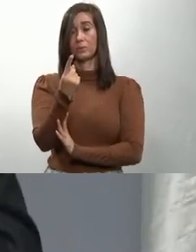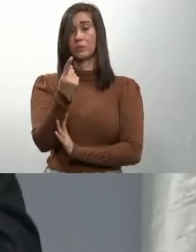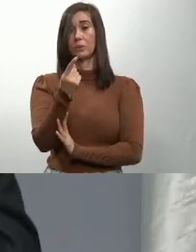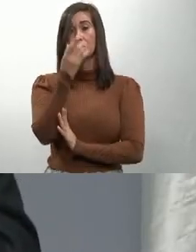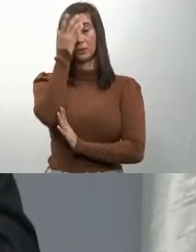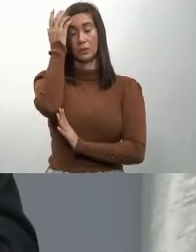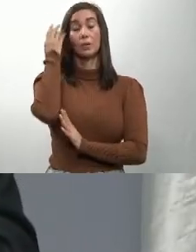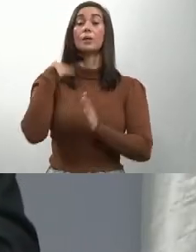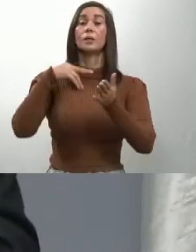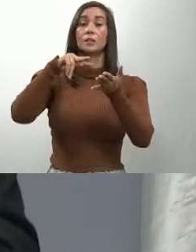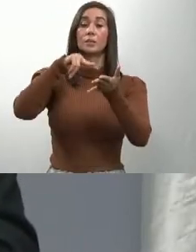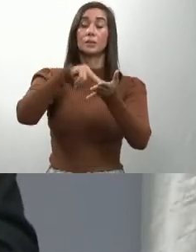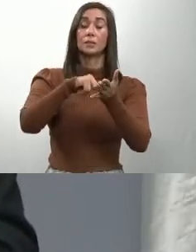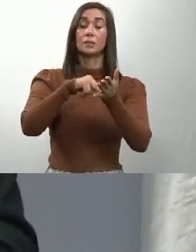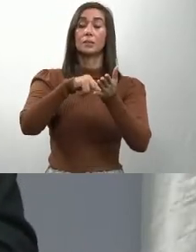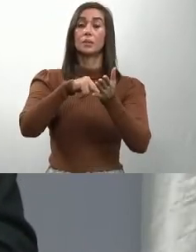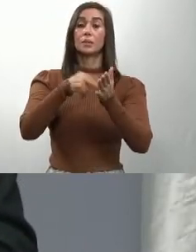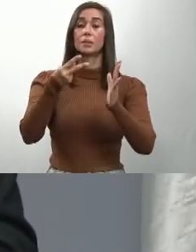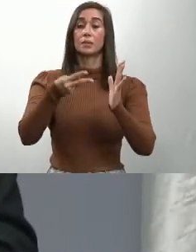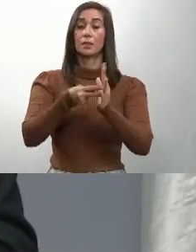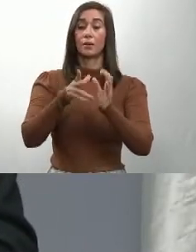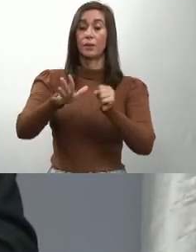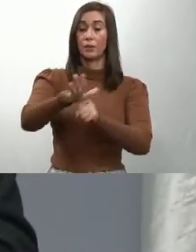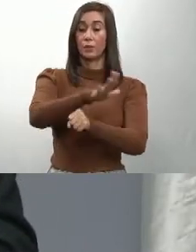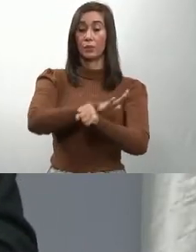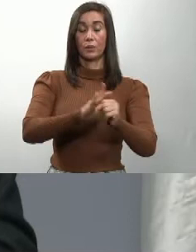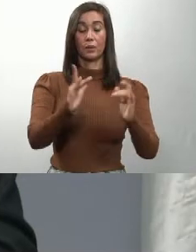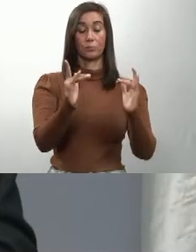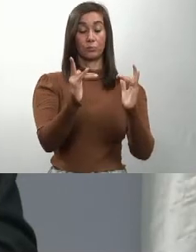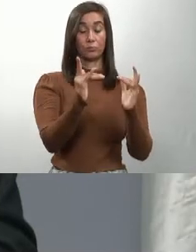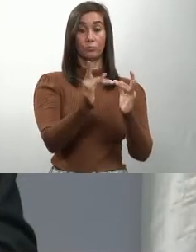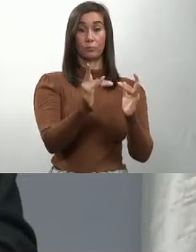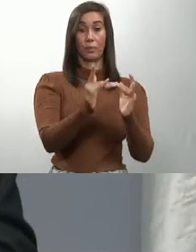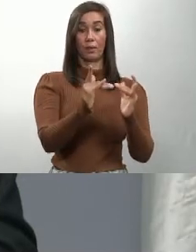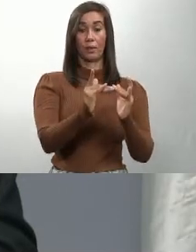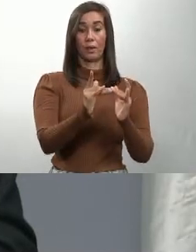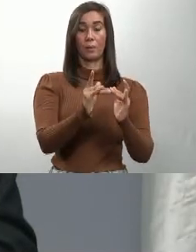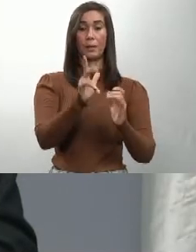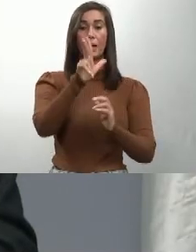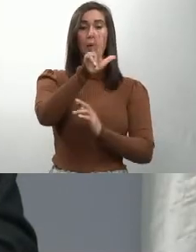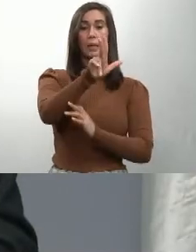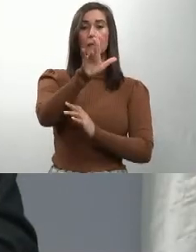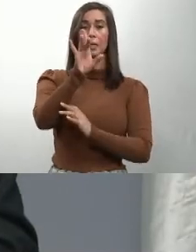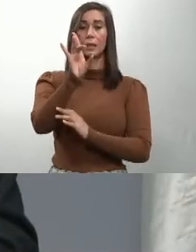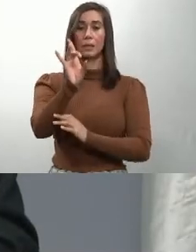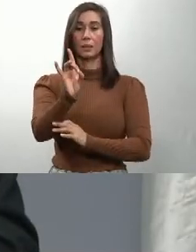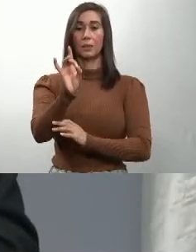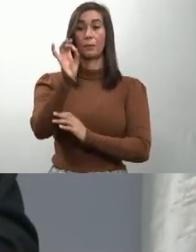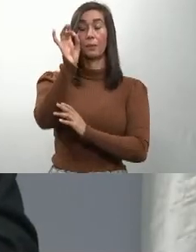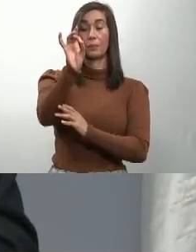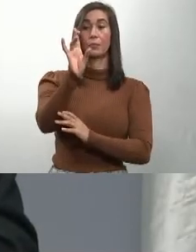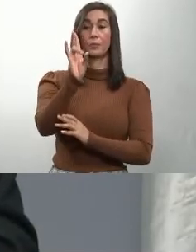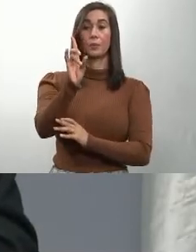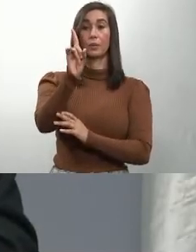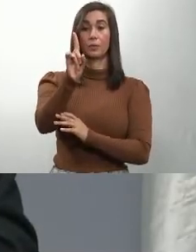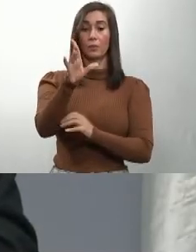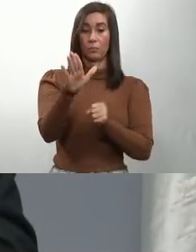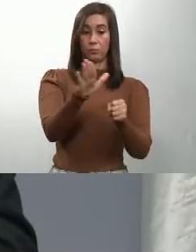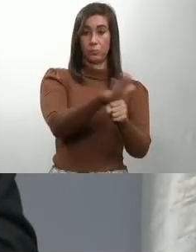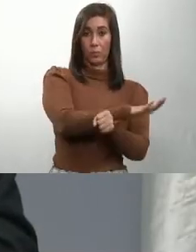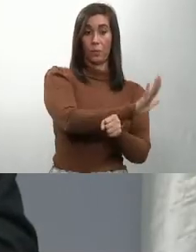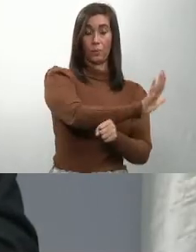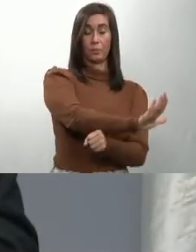que significa que del total de camas, solo el 39.71% están